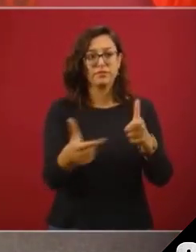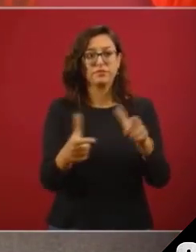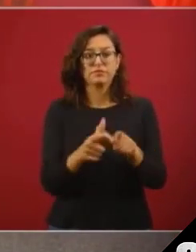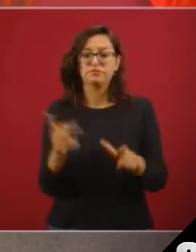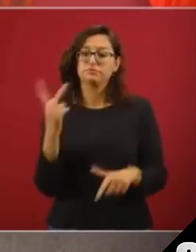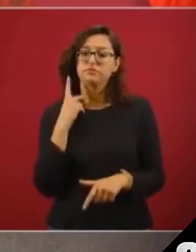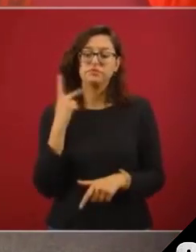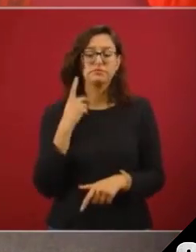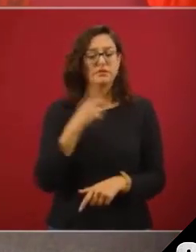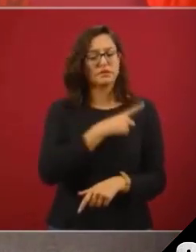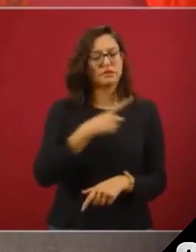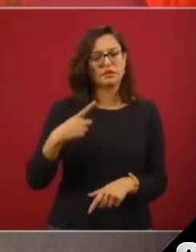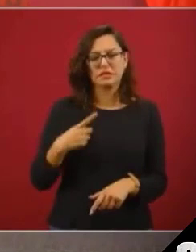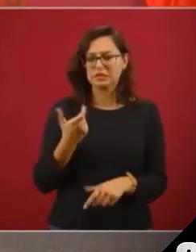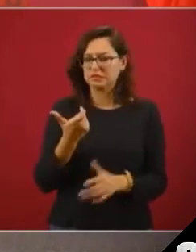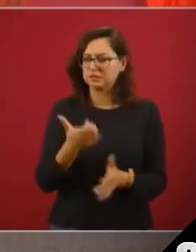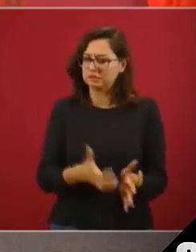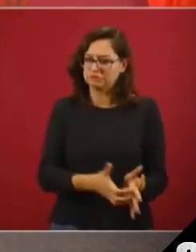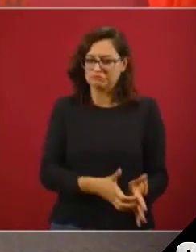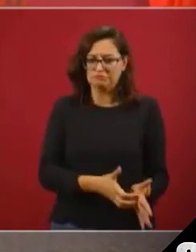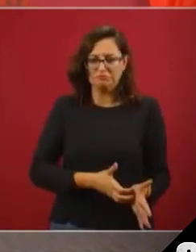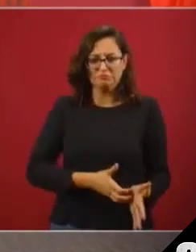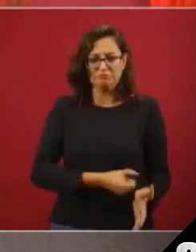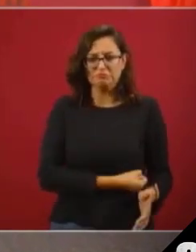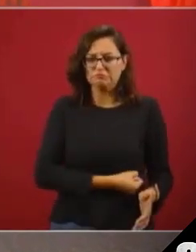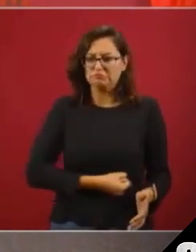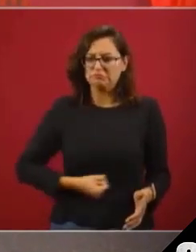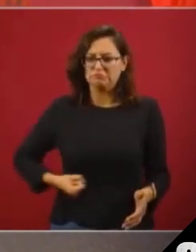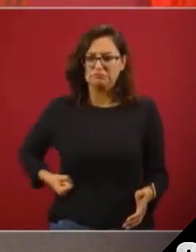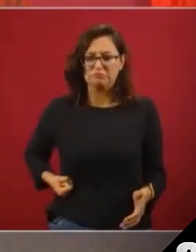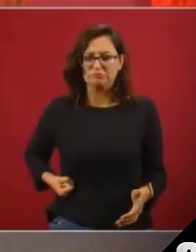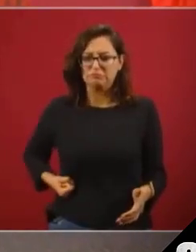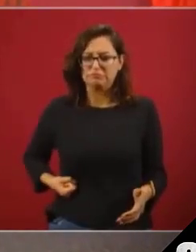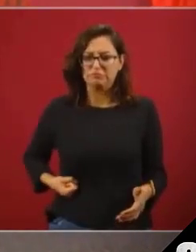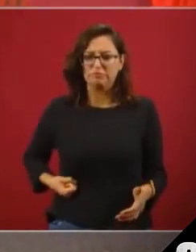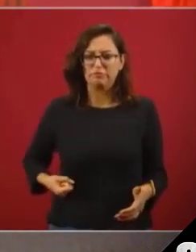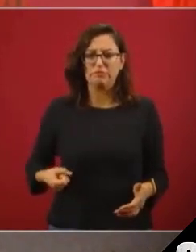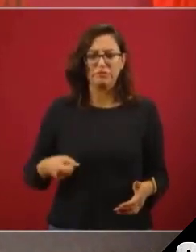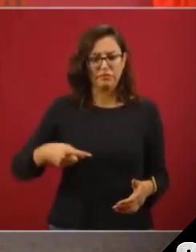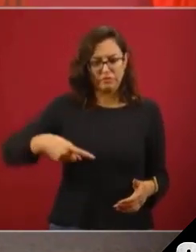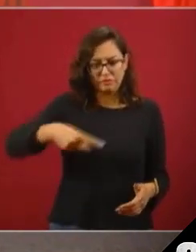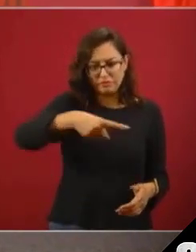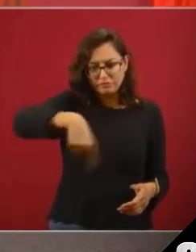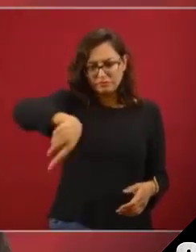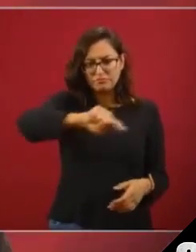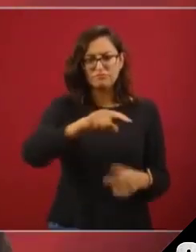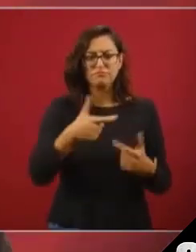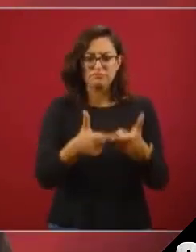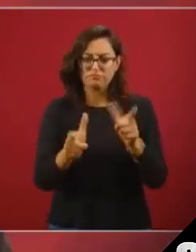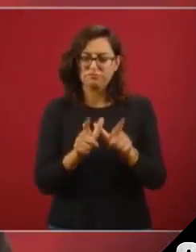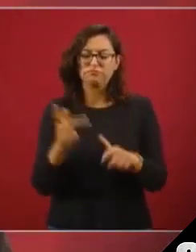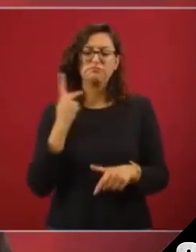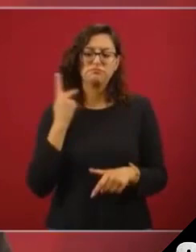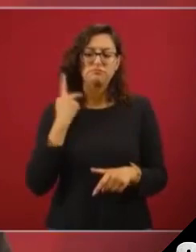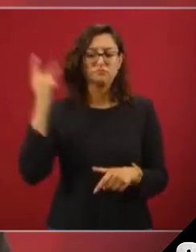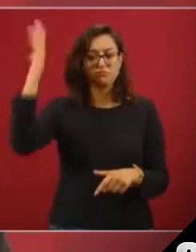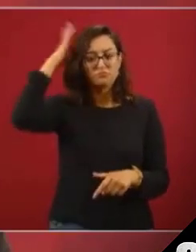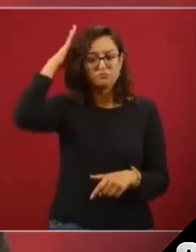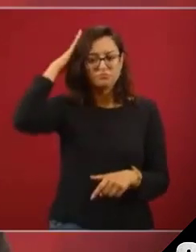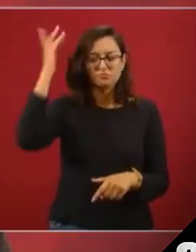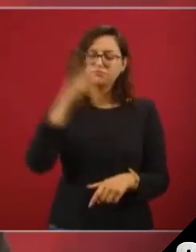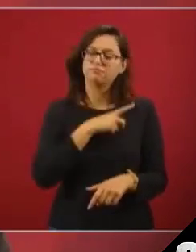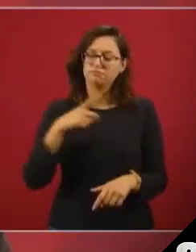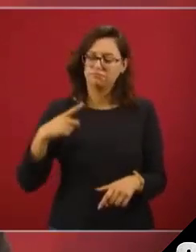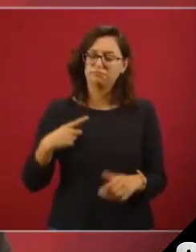los integrantes, dirigentes de los partidos políticos.